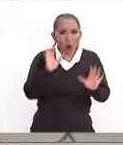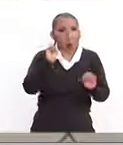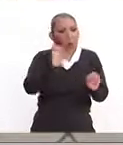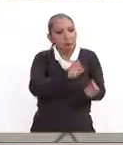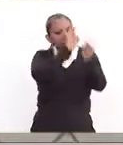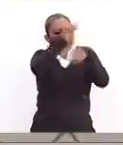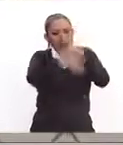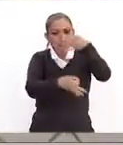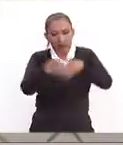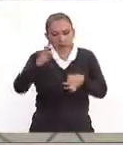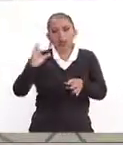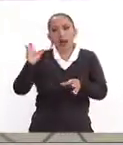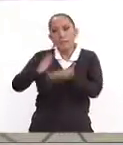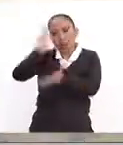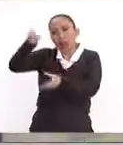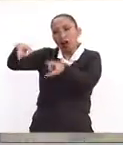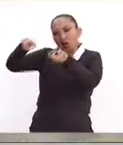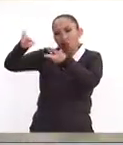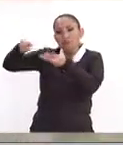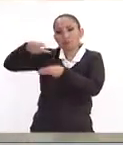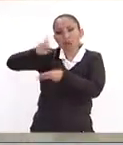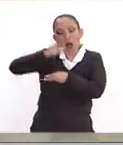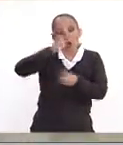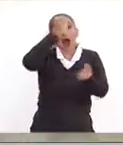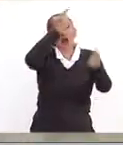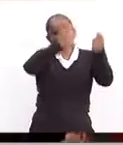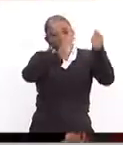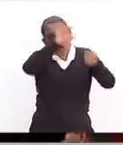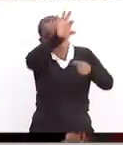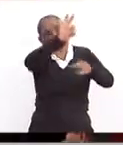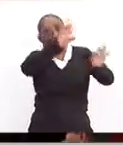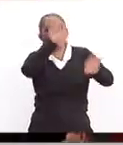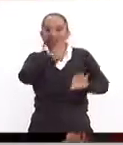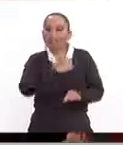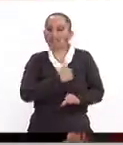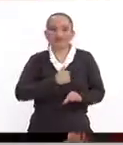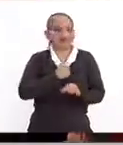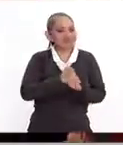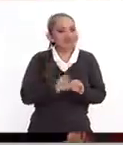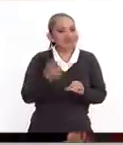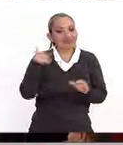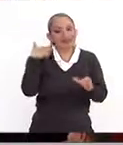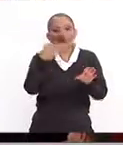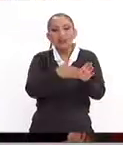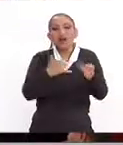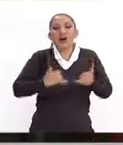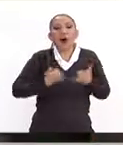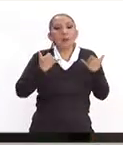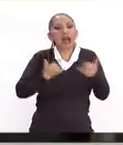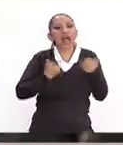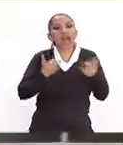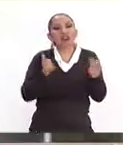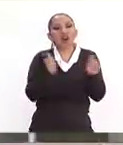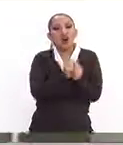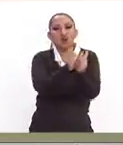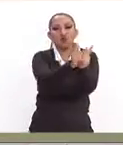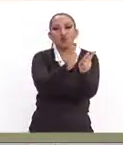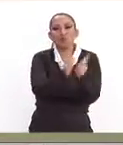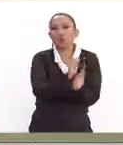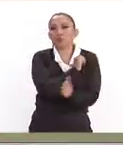la mayoría comete robos, pero hay casos realmente, y lamentablemente están creciendo, de adolescentes involucrados